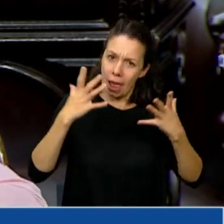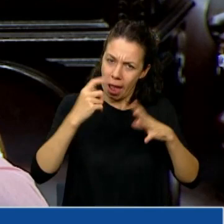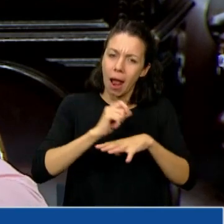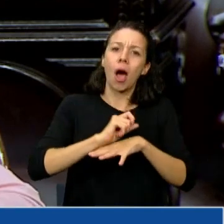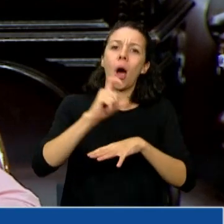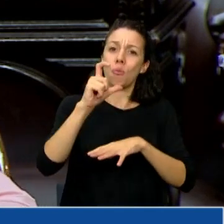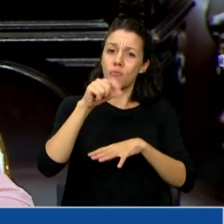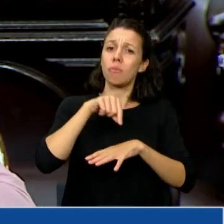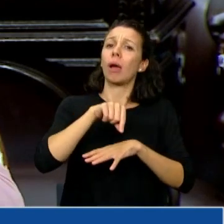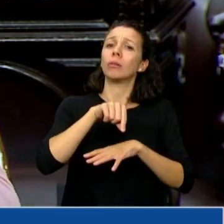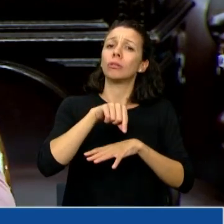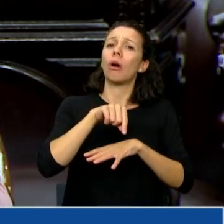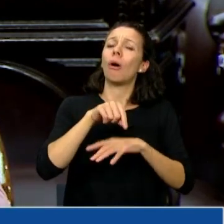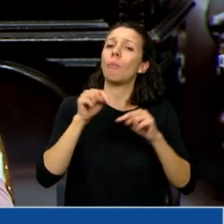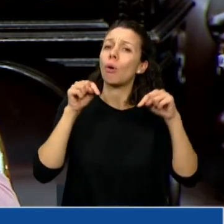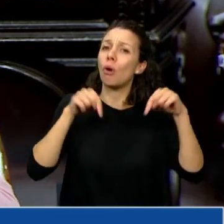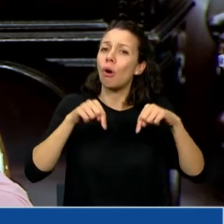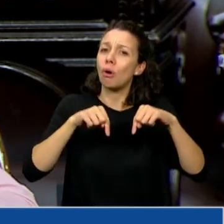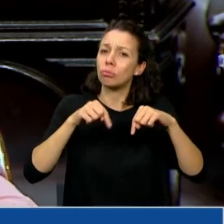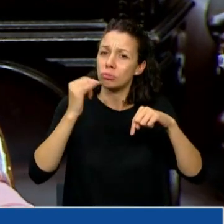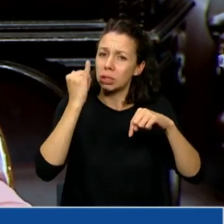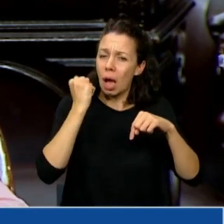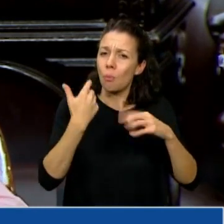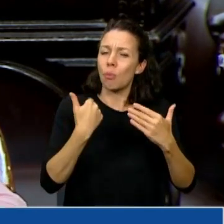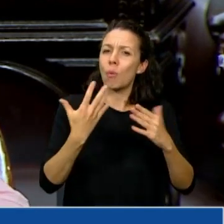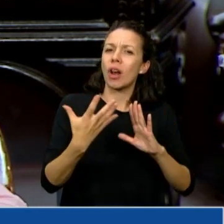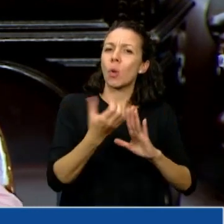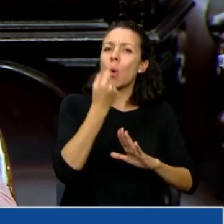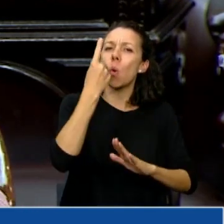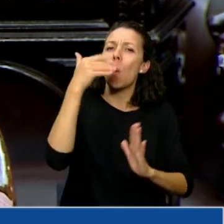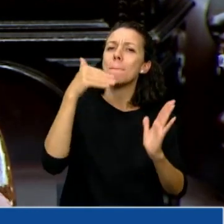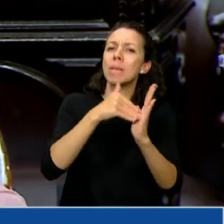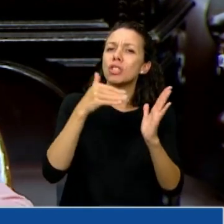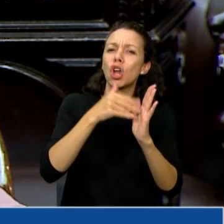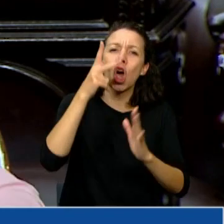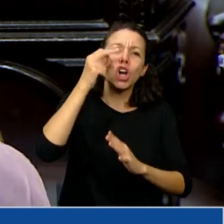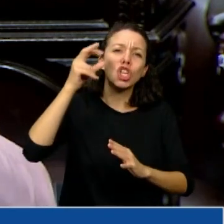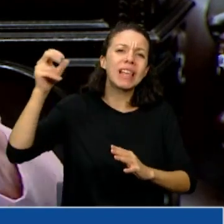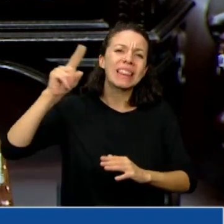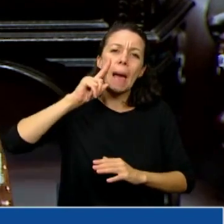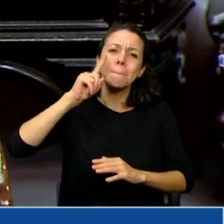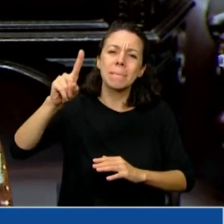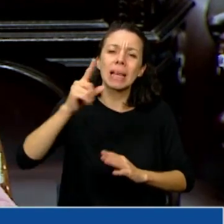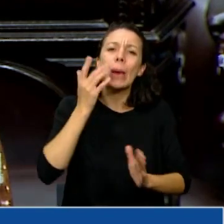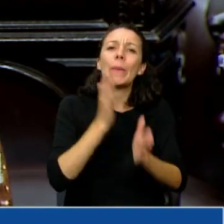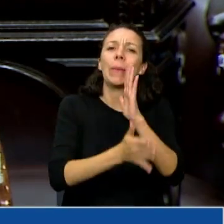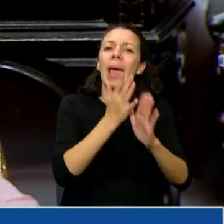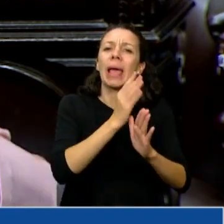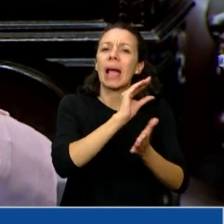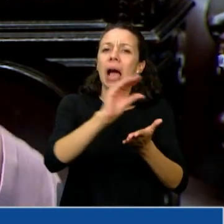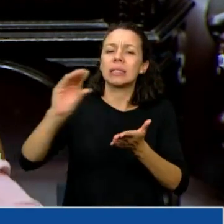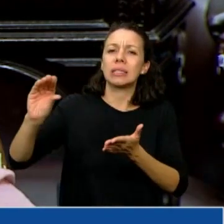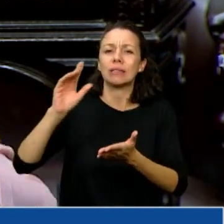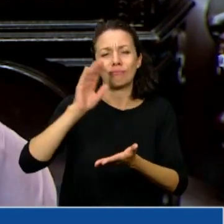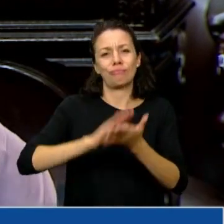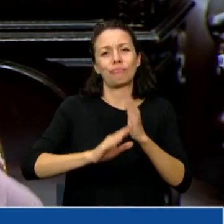que hoy estamos y hemos recuperado 1.800.000 becas Progresar. Es un dato, nada más,